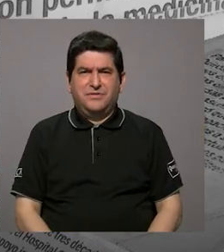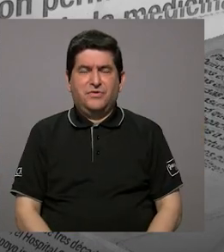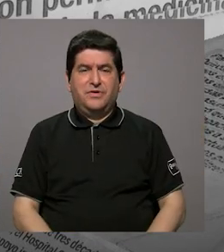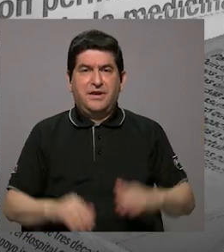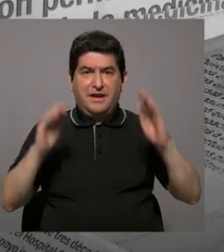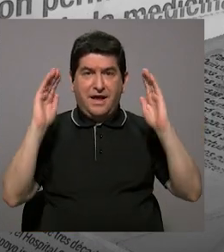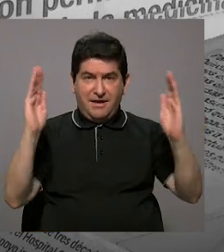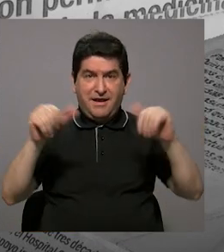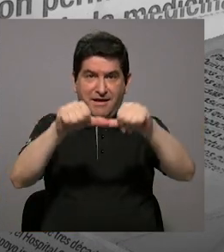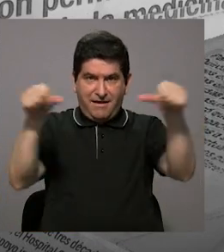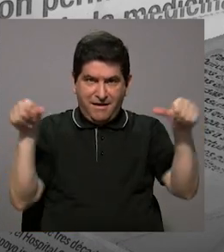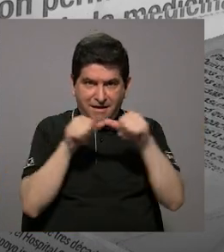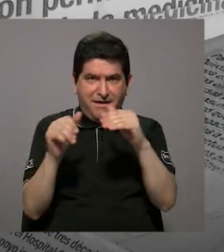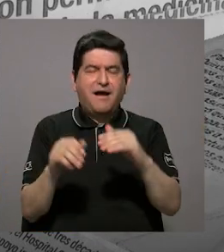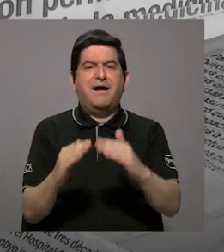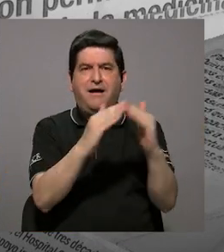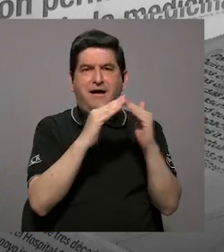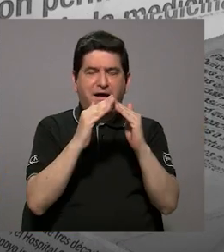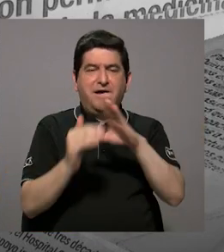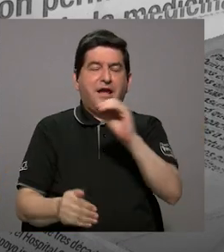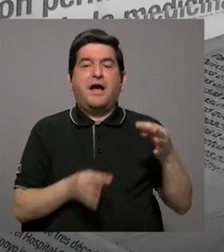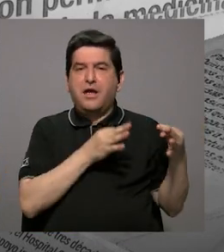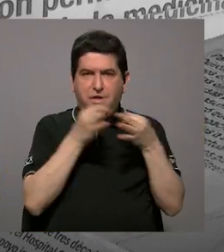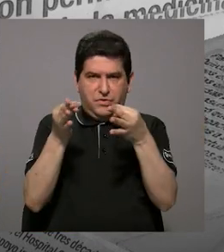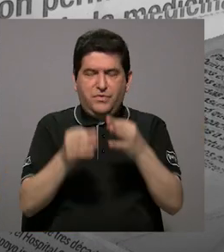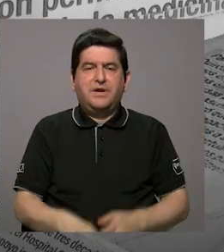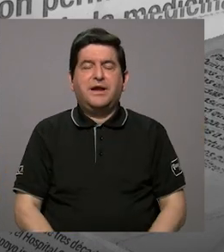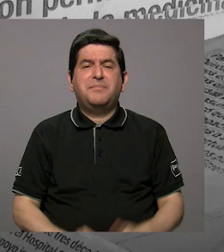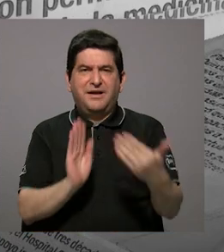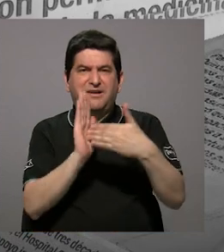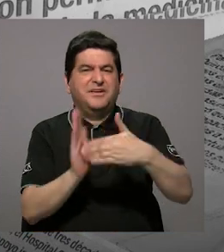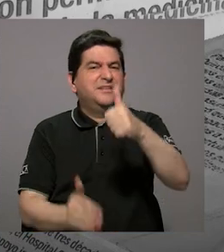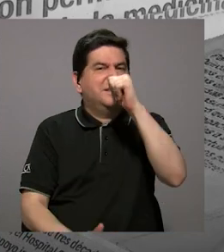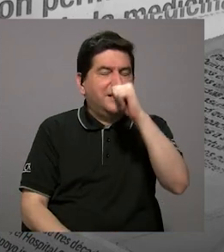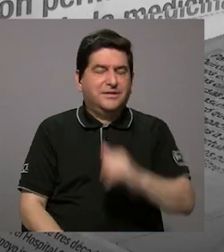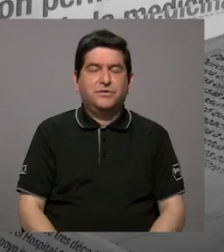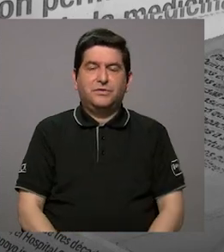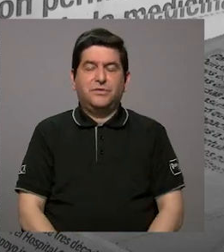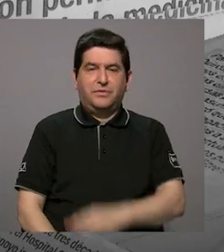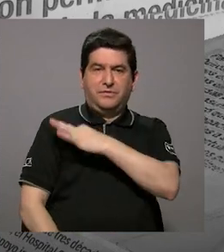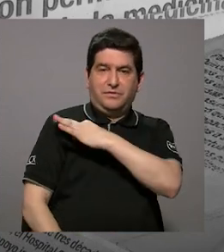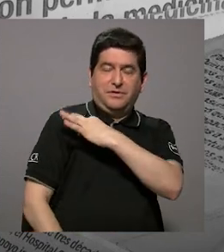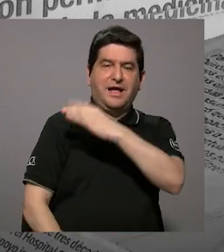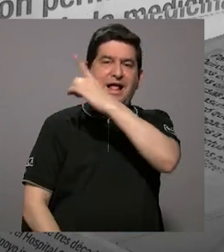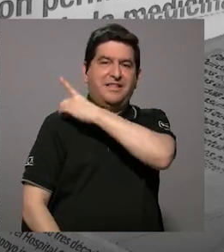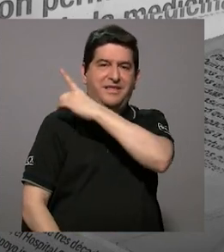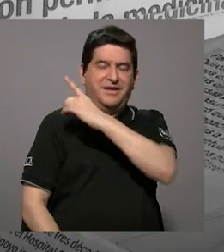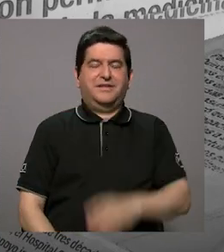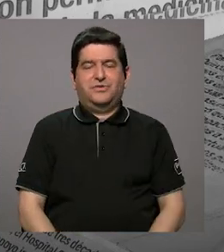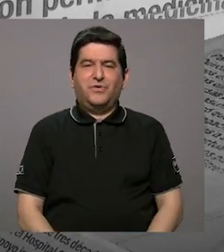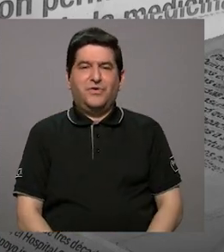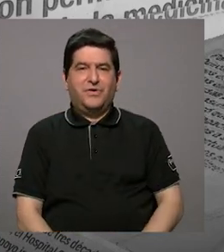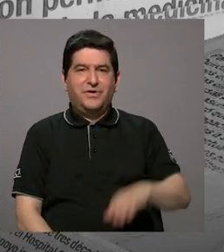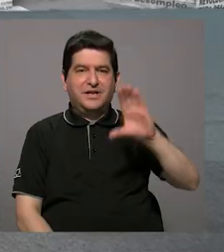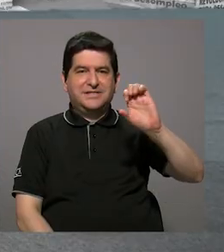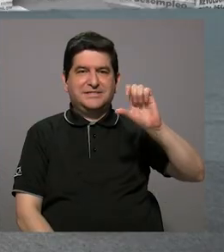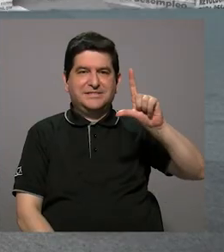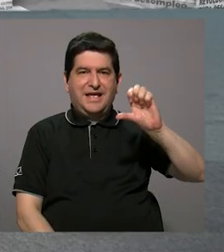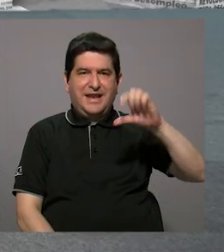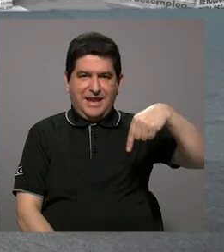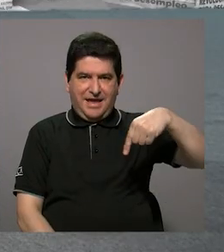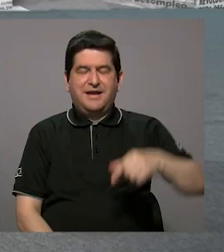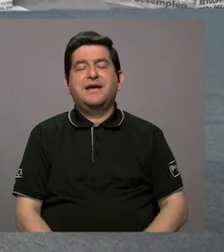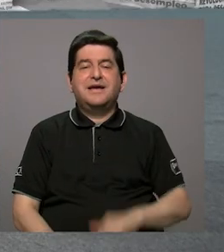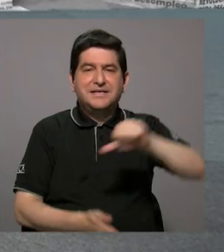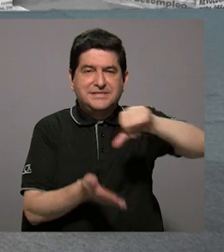gran área metropolitana, pero también con Turrialba. Y hemos invitado al director del CELEC, el